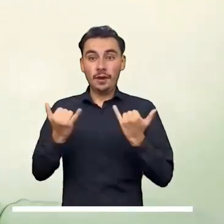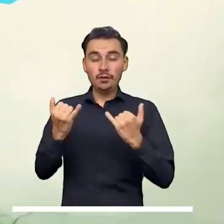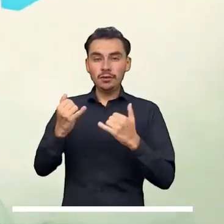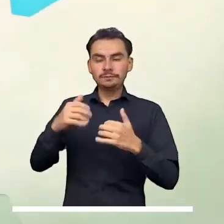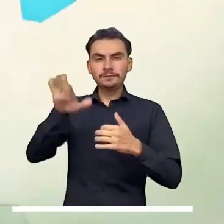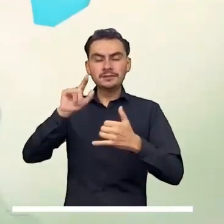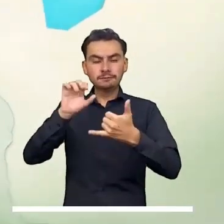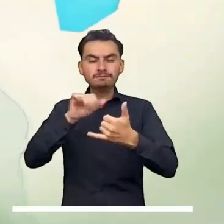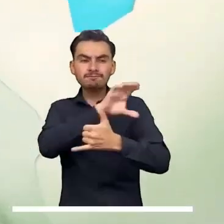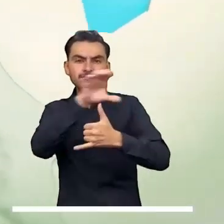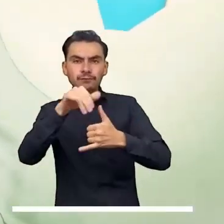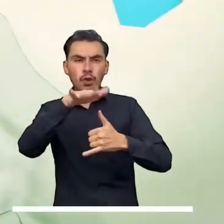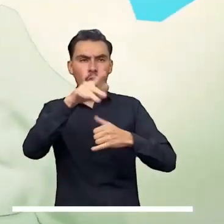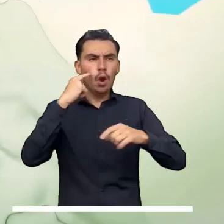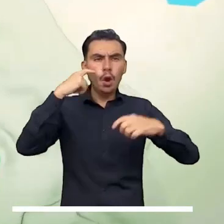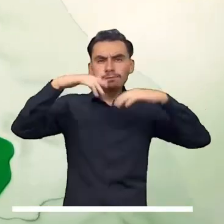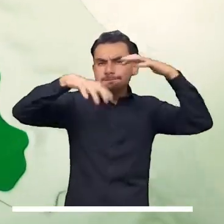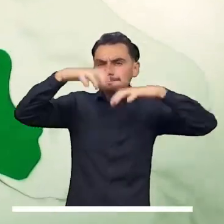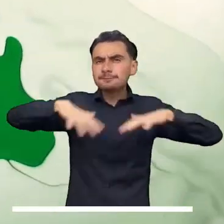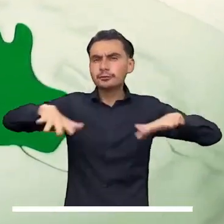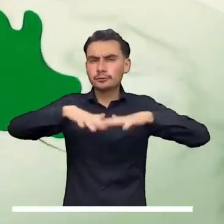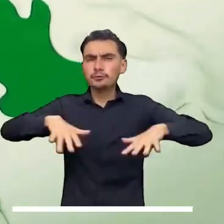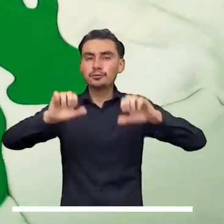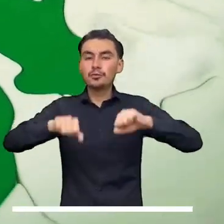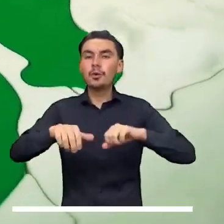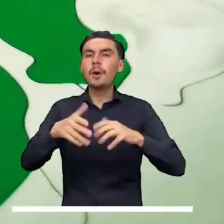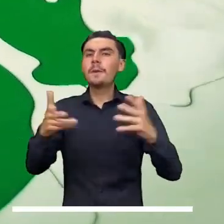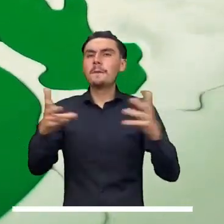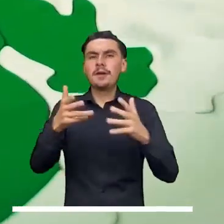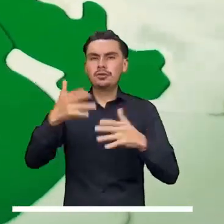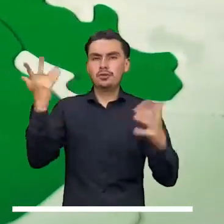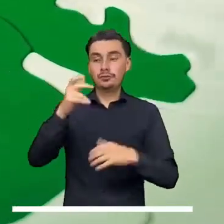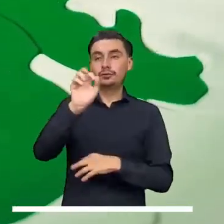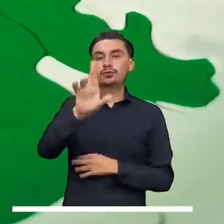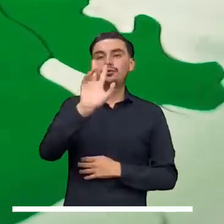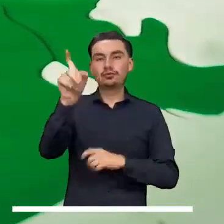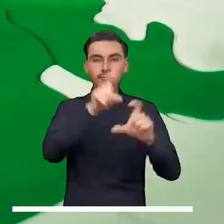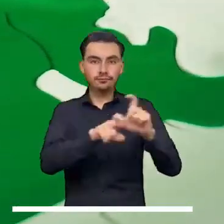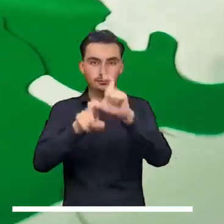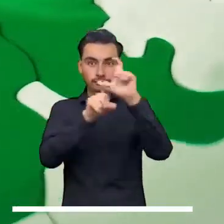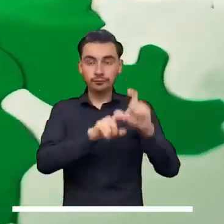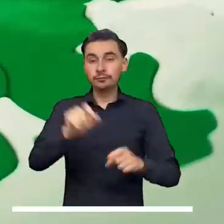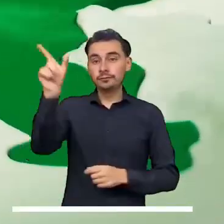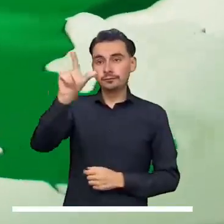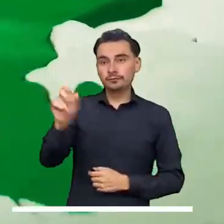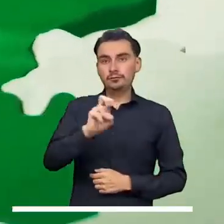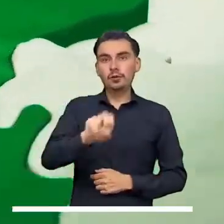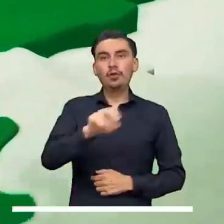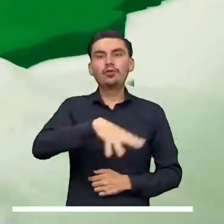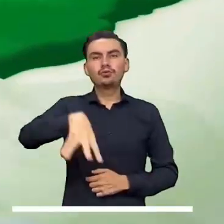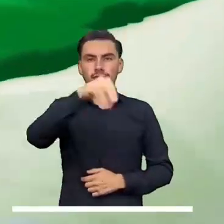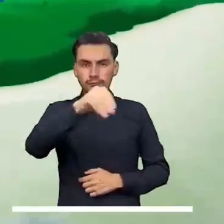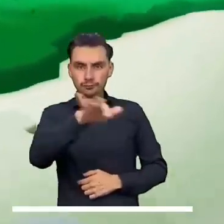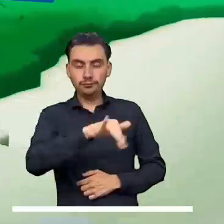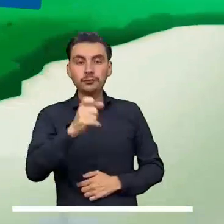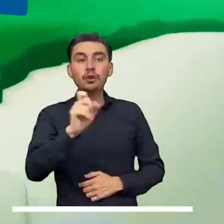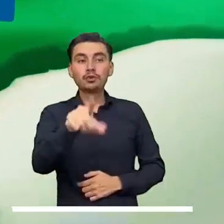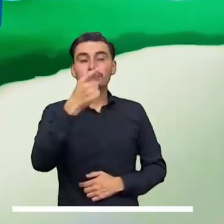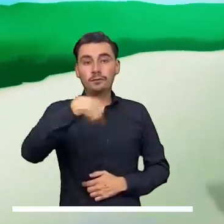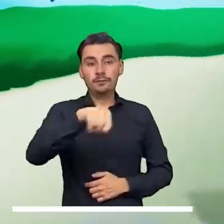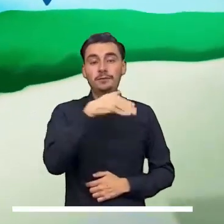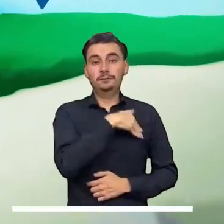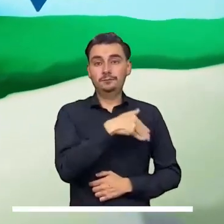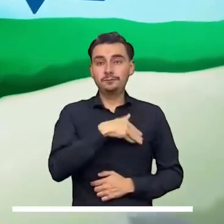norte del país promete una tarde lluviosa, especialmente en el sur de La Guajira, Cesar, nororiente de Magdalena, sur de